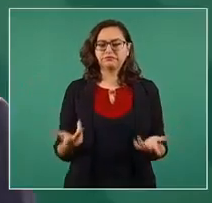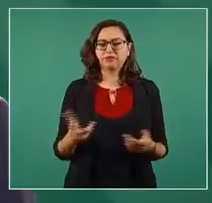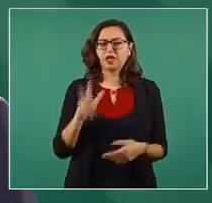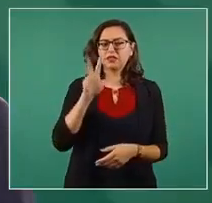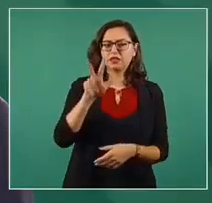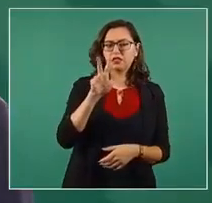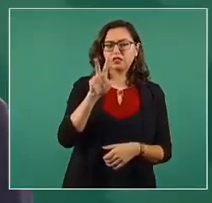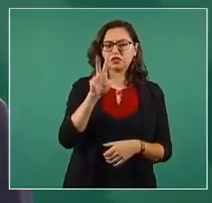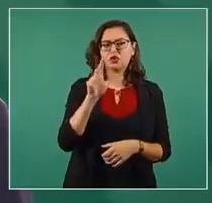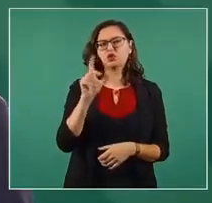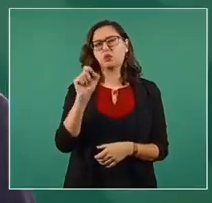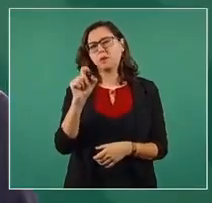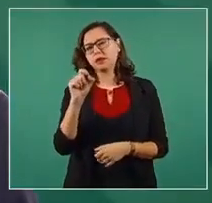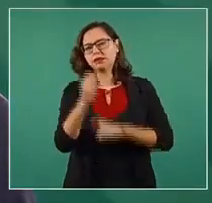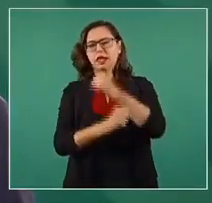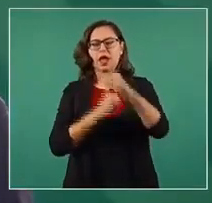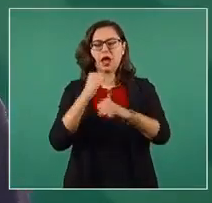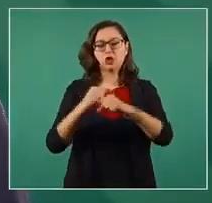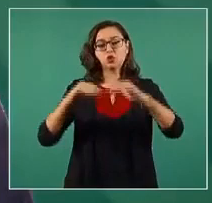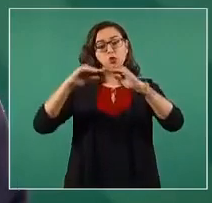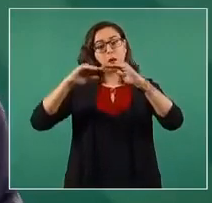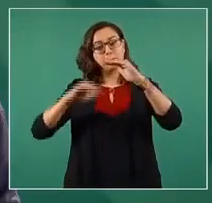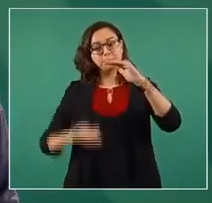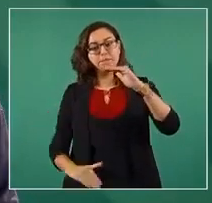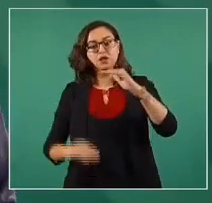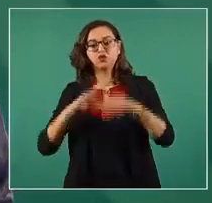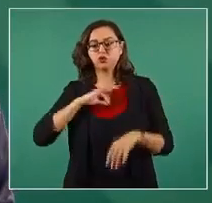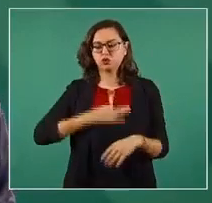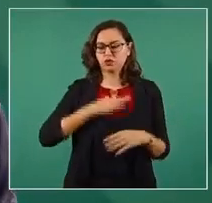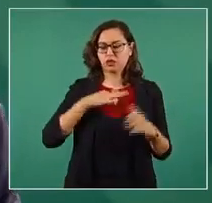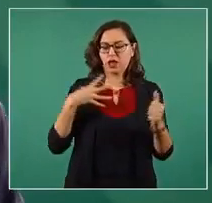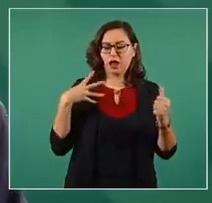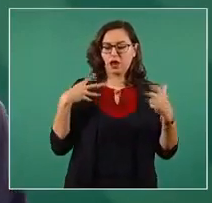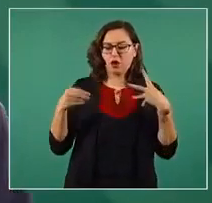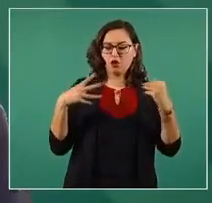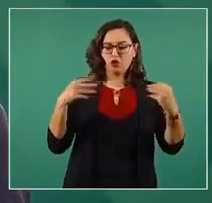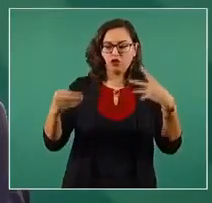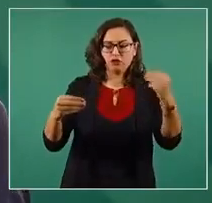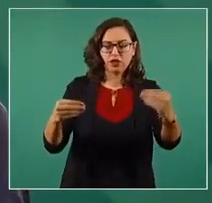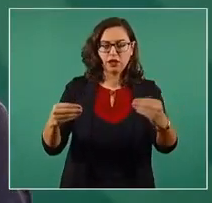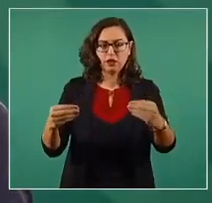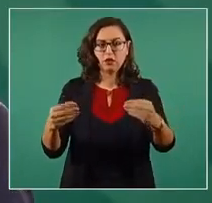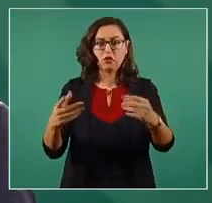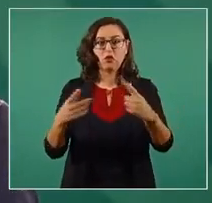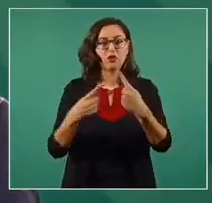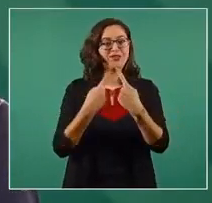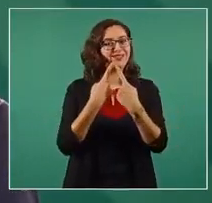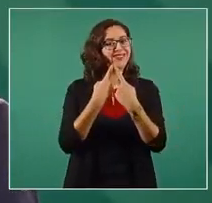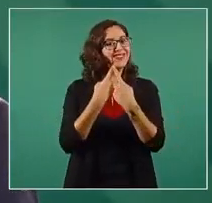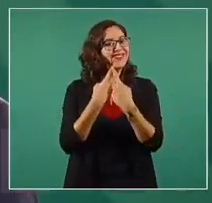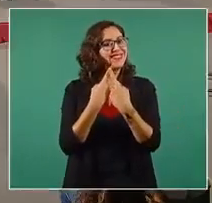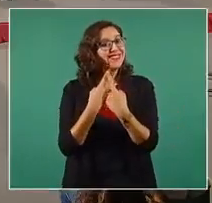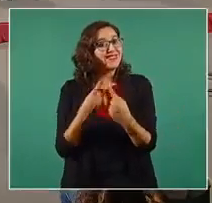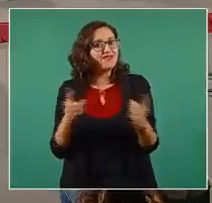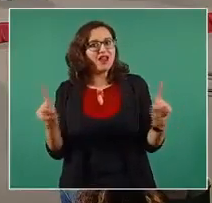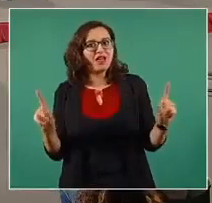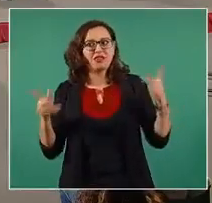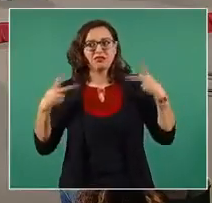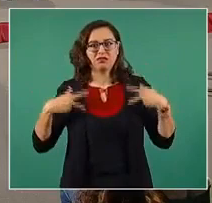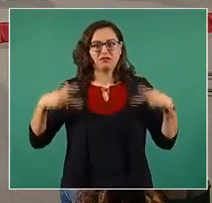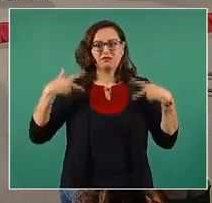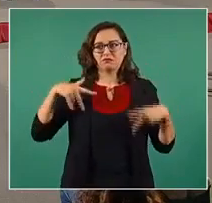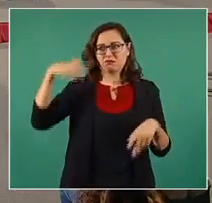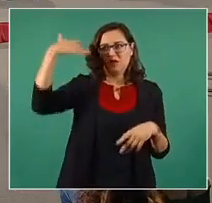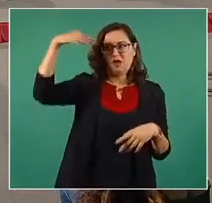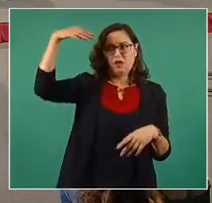18 o de 20 años es una situación muy diferente a la que se presenta en mayores, en personas adultas.